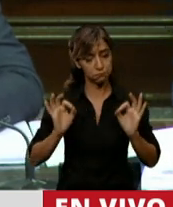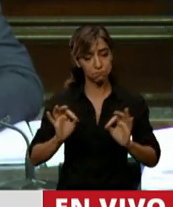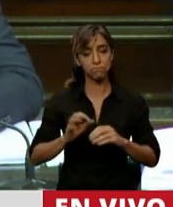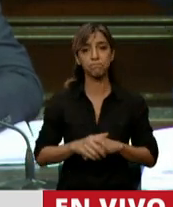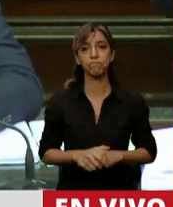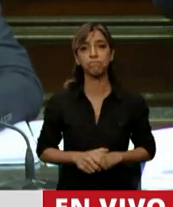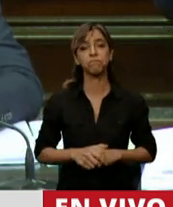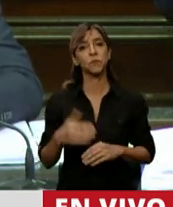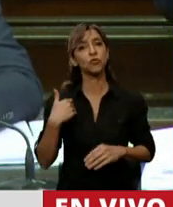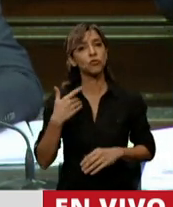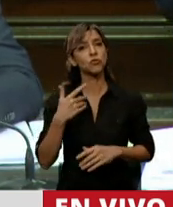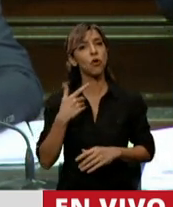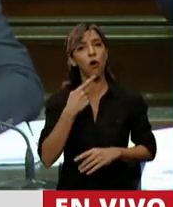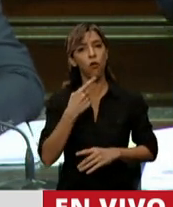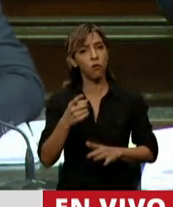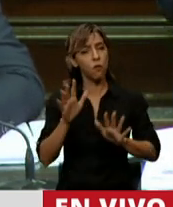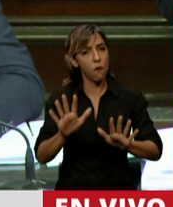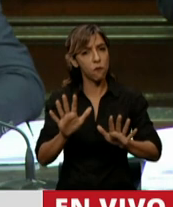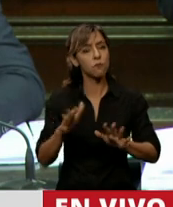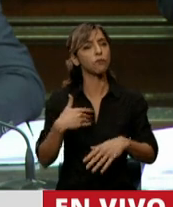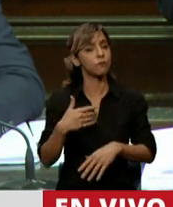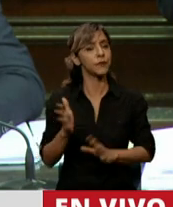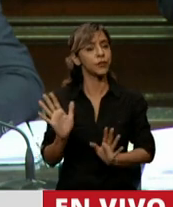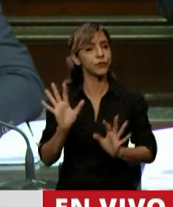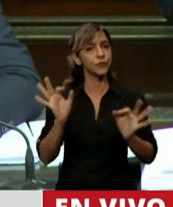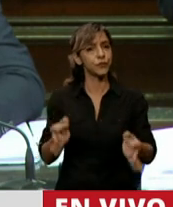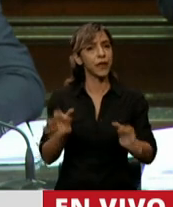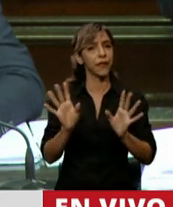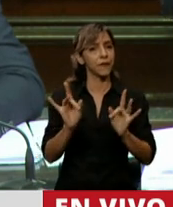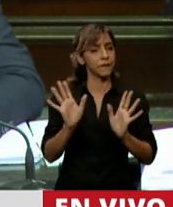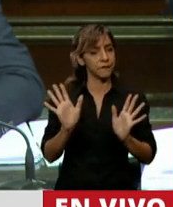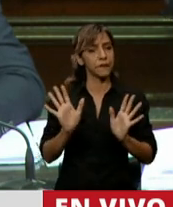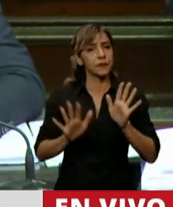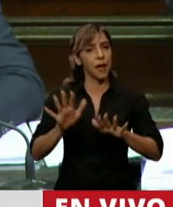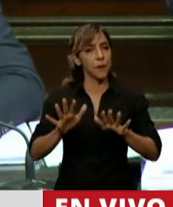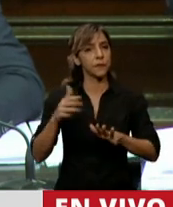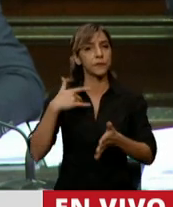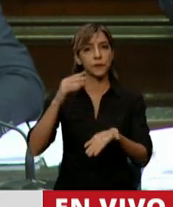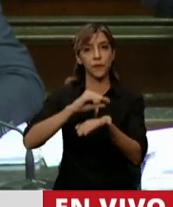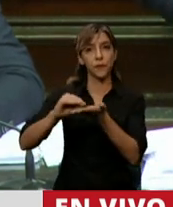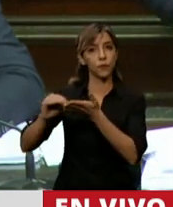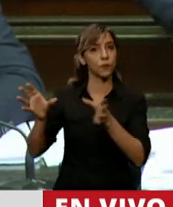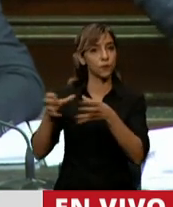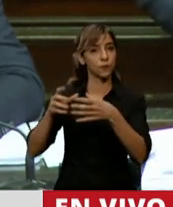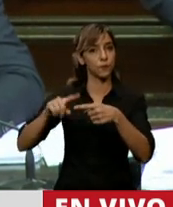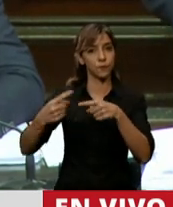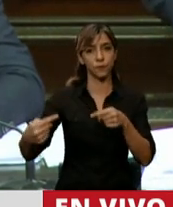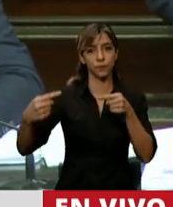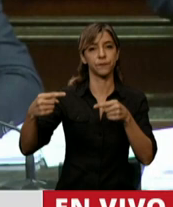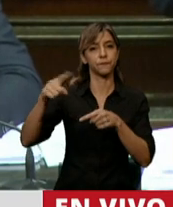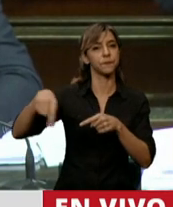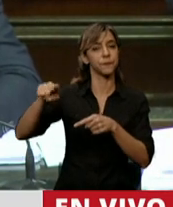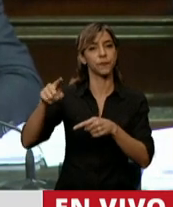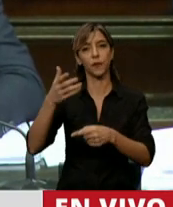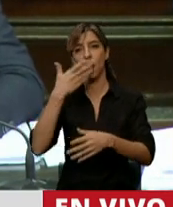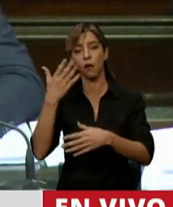los diputados de esa oposición no ponerse mal. Porque la verdad que mezclaban